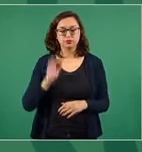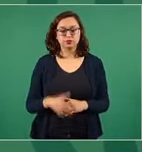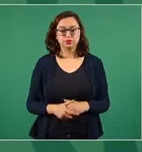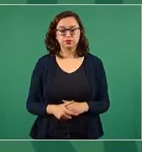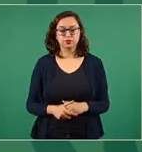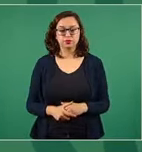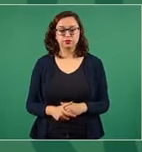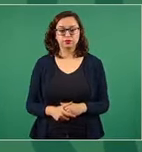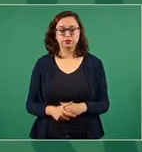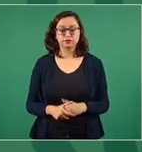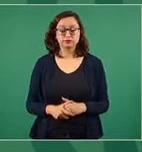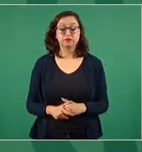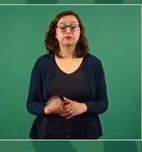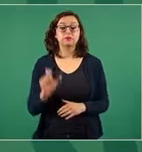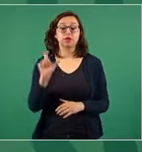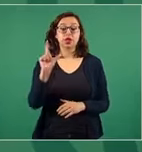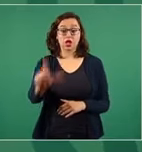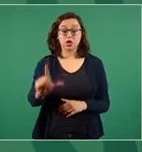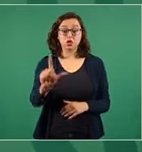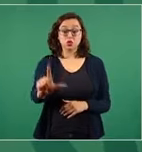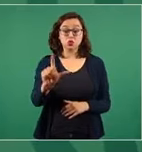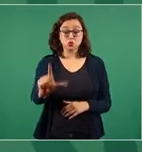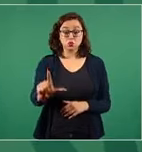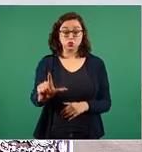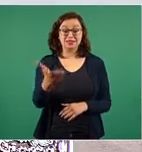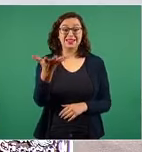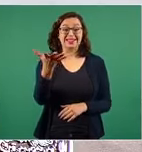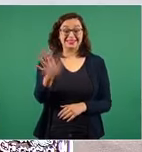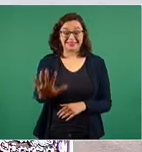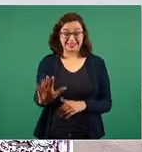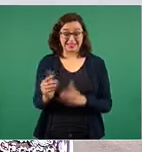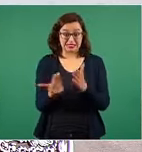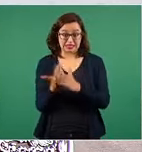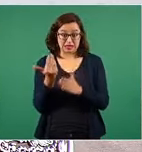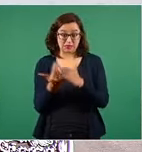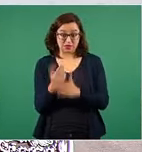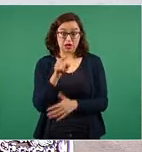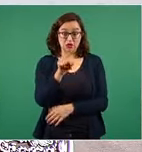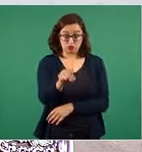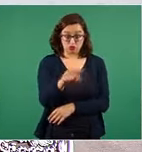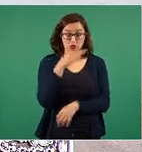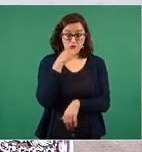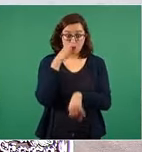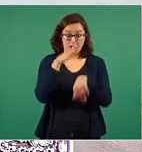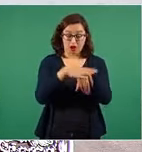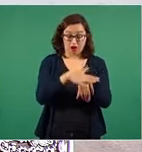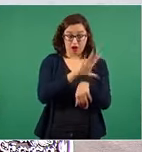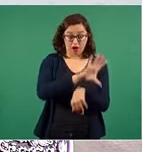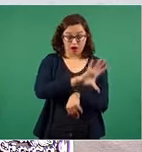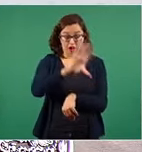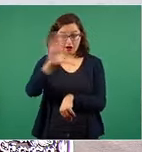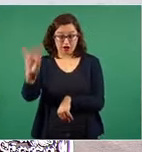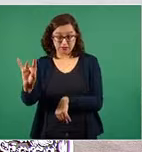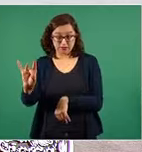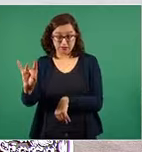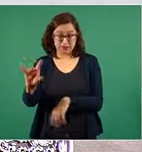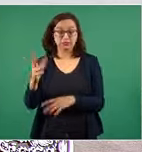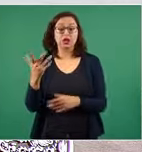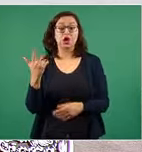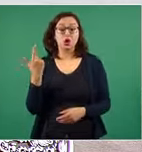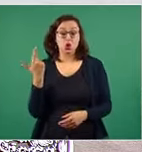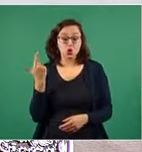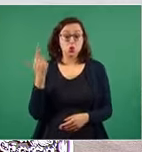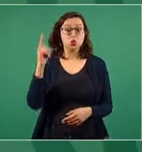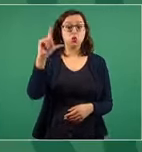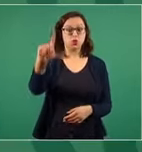Que el lunes a las 10 de la mañana, tú les comunicas el lunes próximo, y digo hasta lunes para que